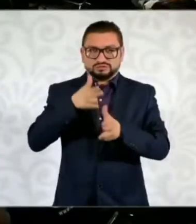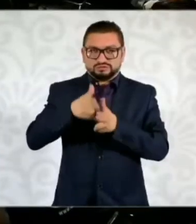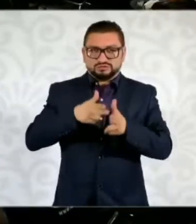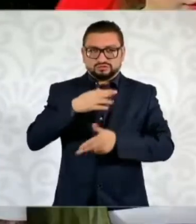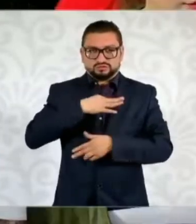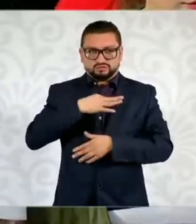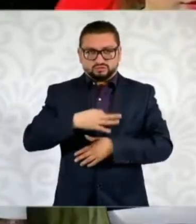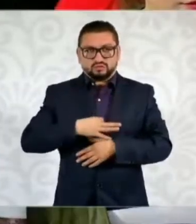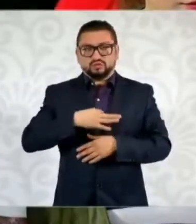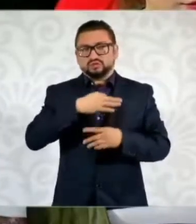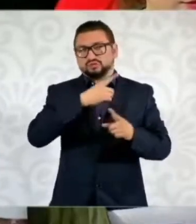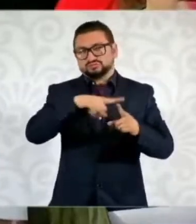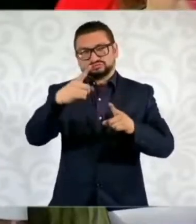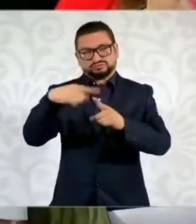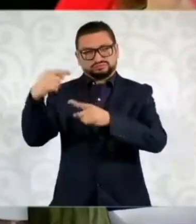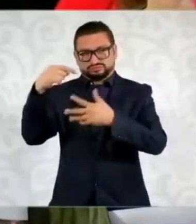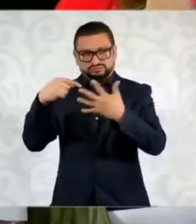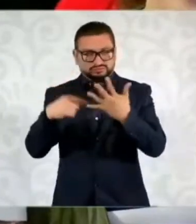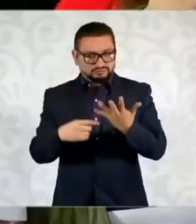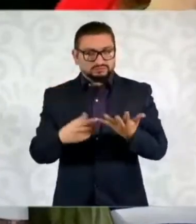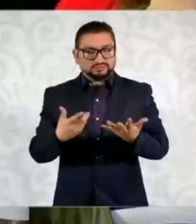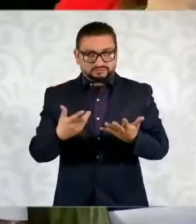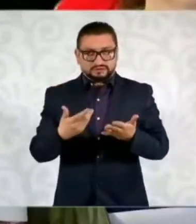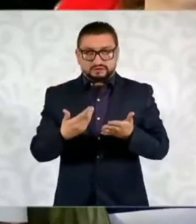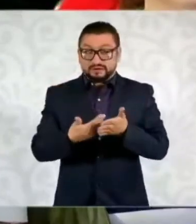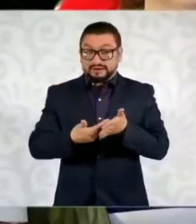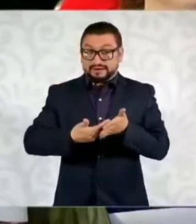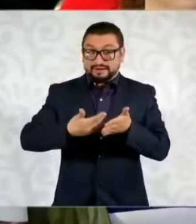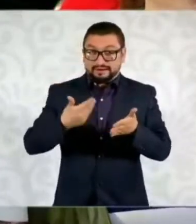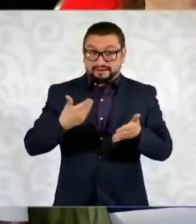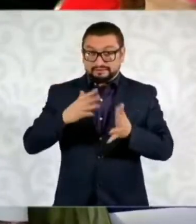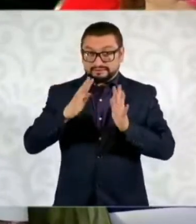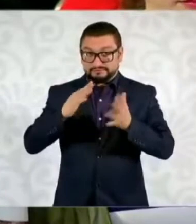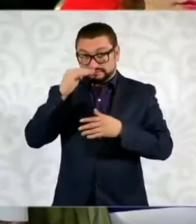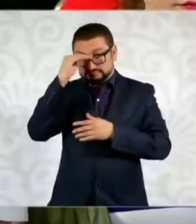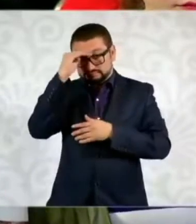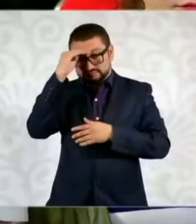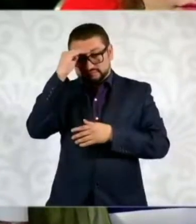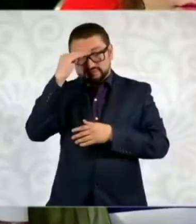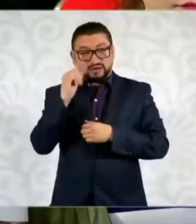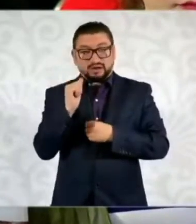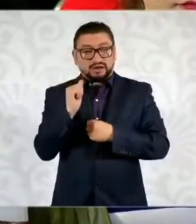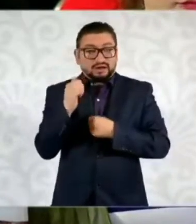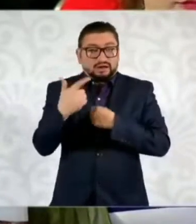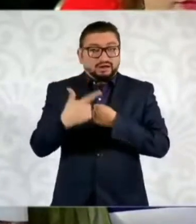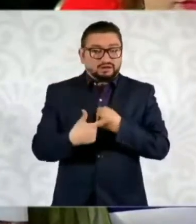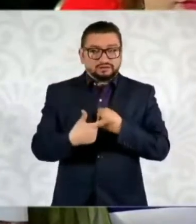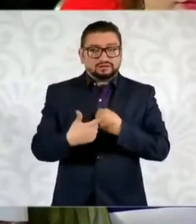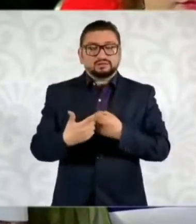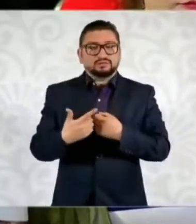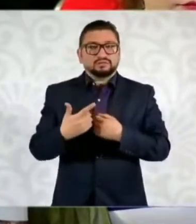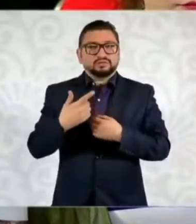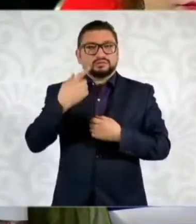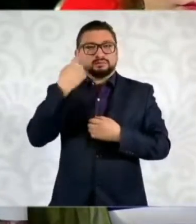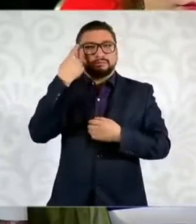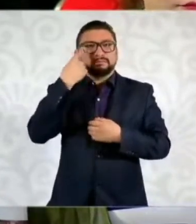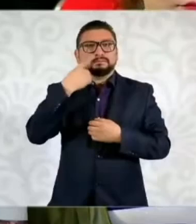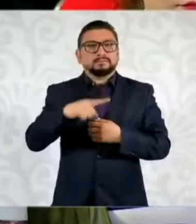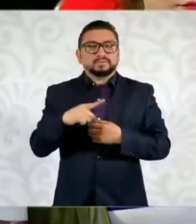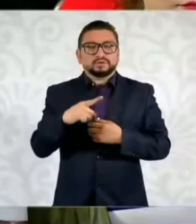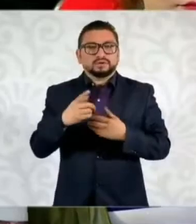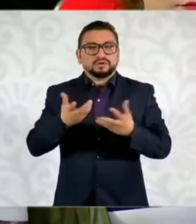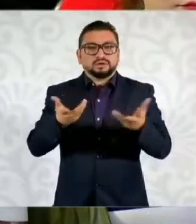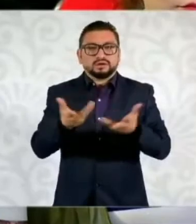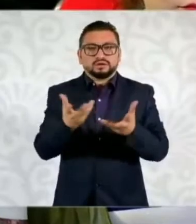etcétera, ¿tienen previsto alguna medida